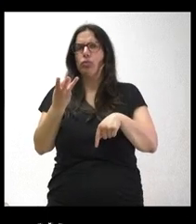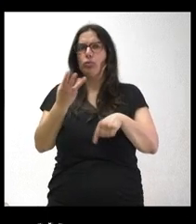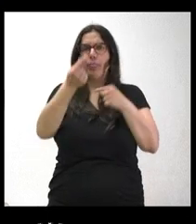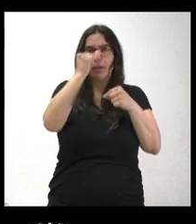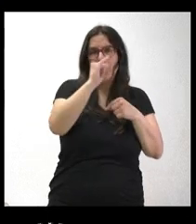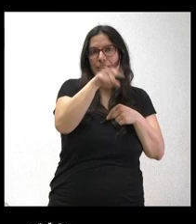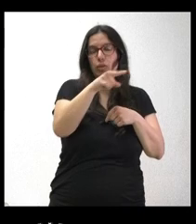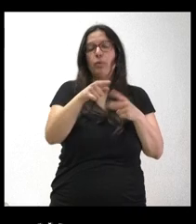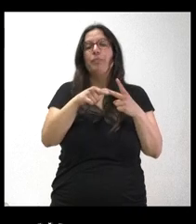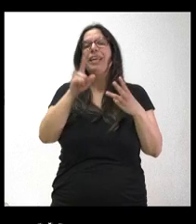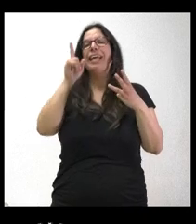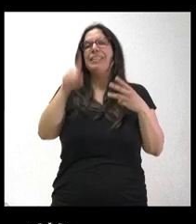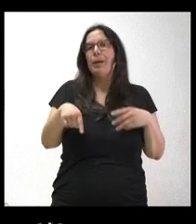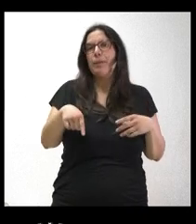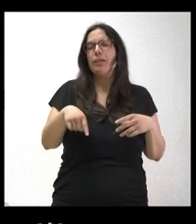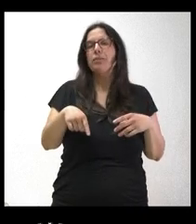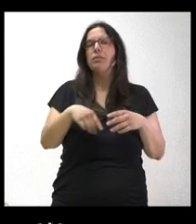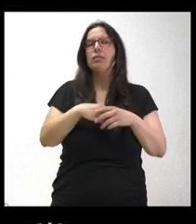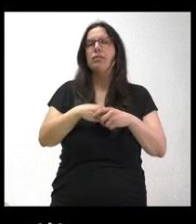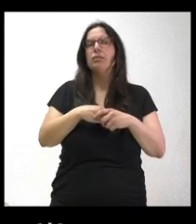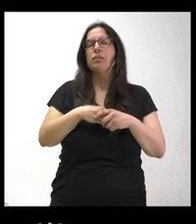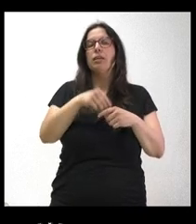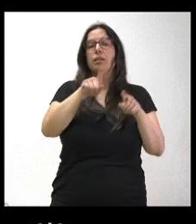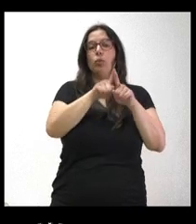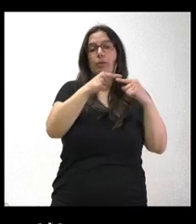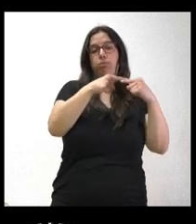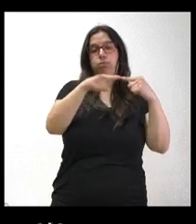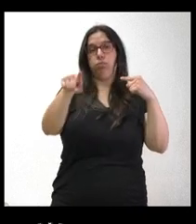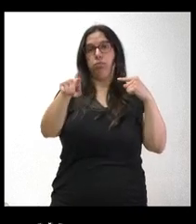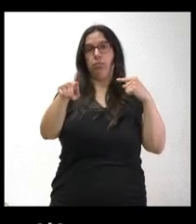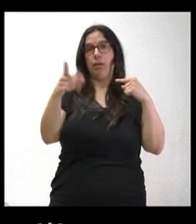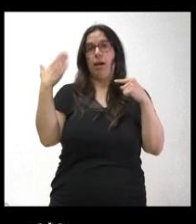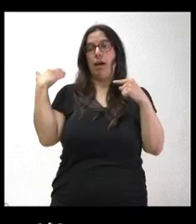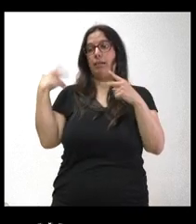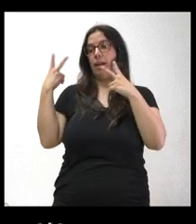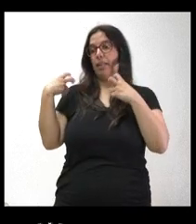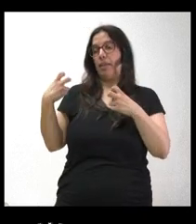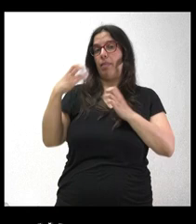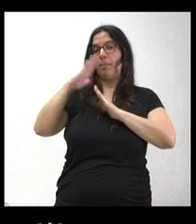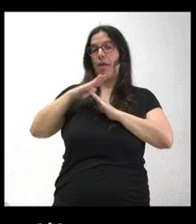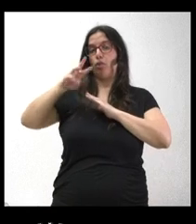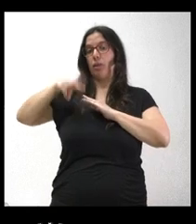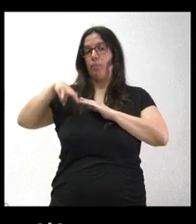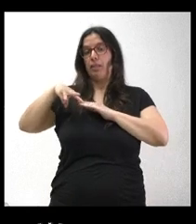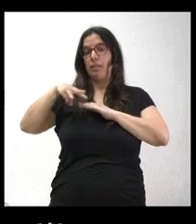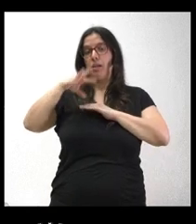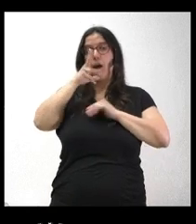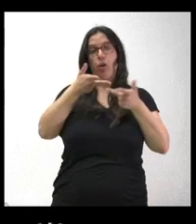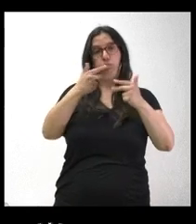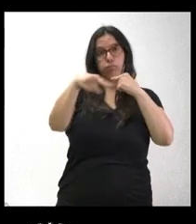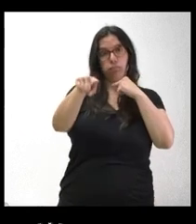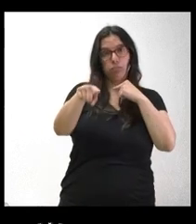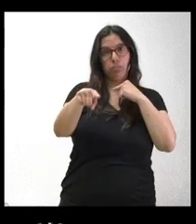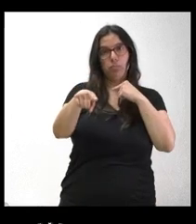y también por cuál fue el motivo por el que aprobaron la transferencia que fue retenida por hace un de tres meses. No sé si por desconocimiento de que era